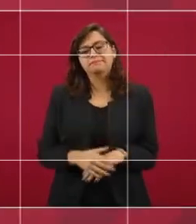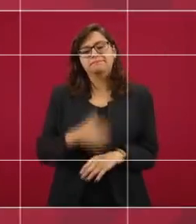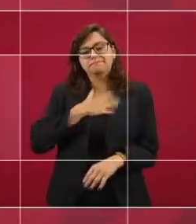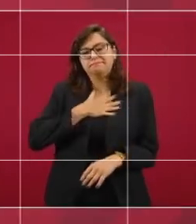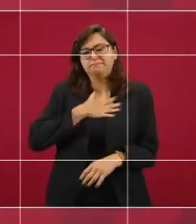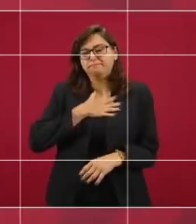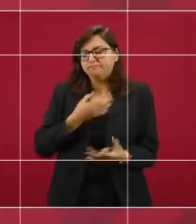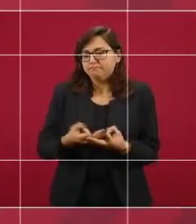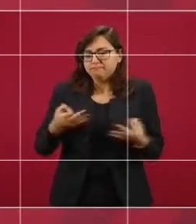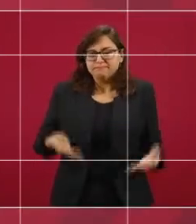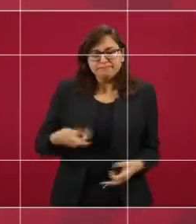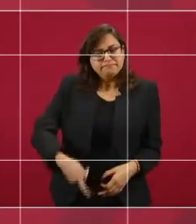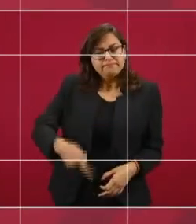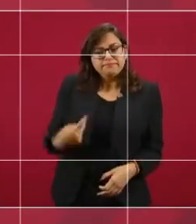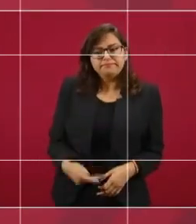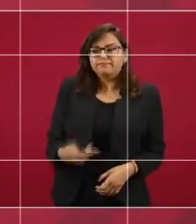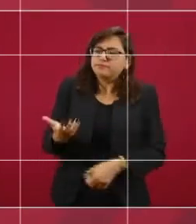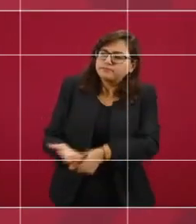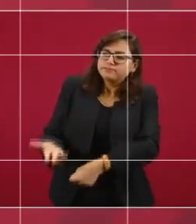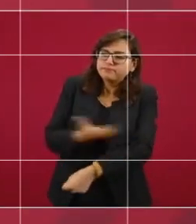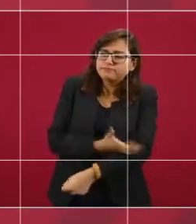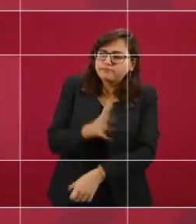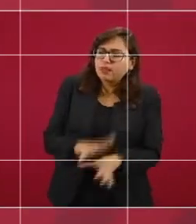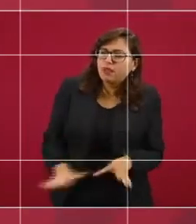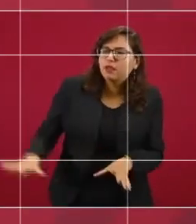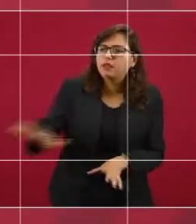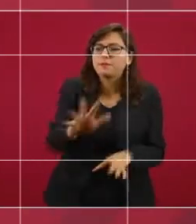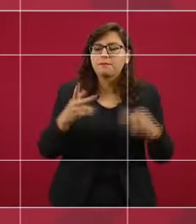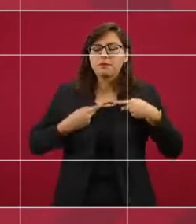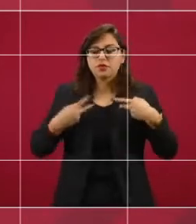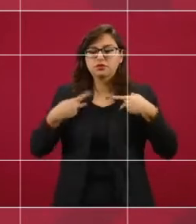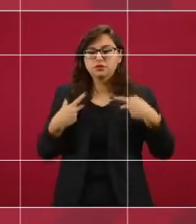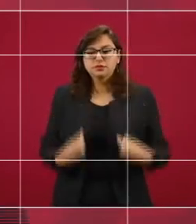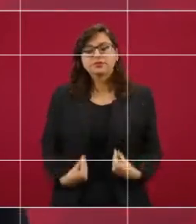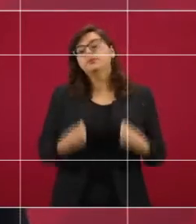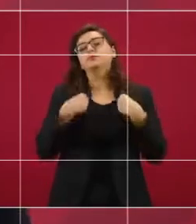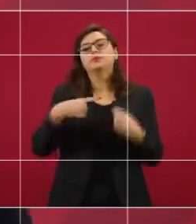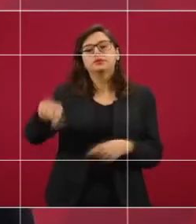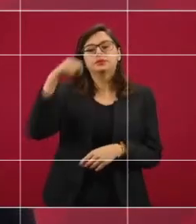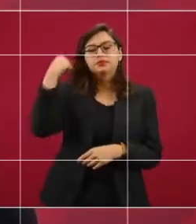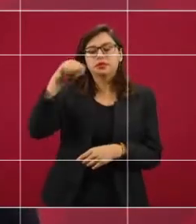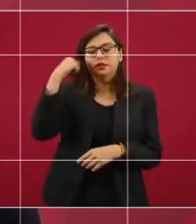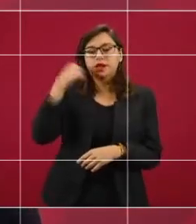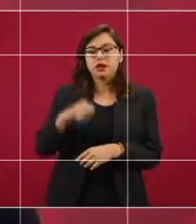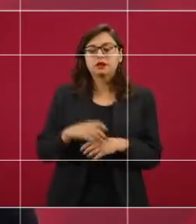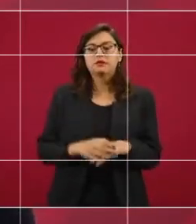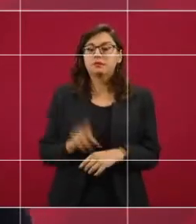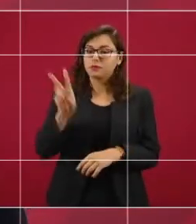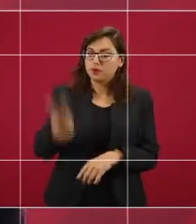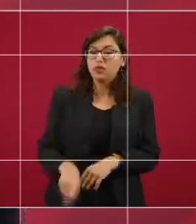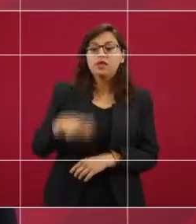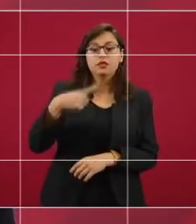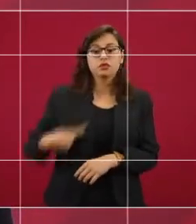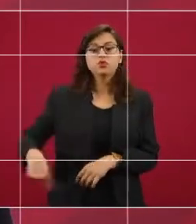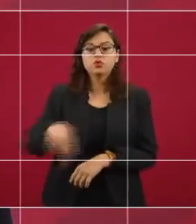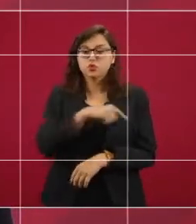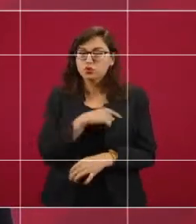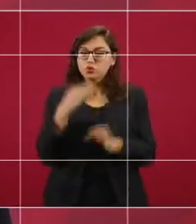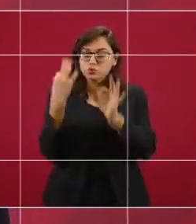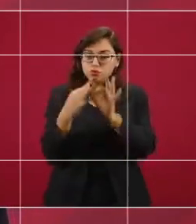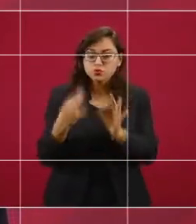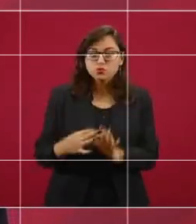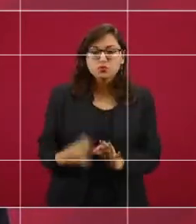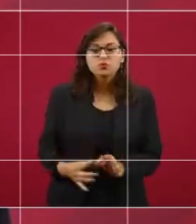decirles que hemos estado actuando en